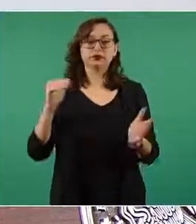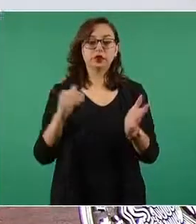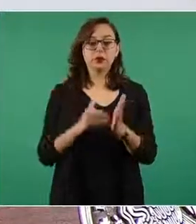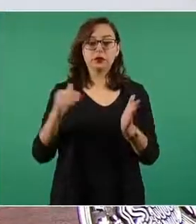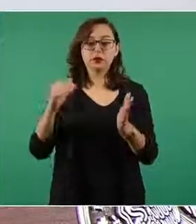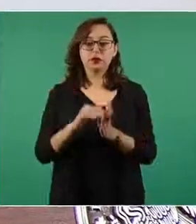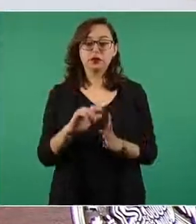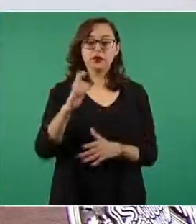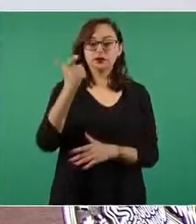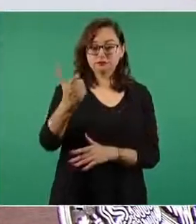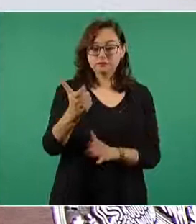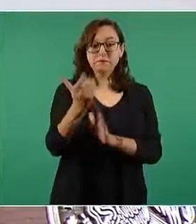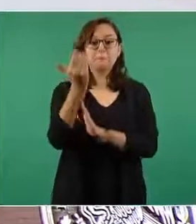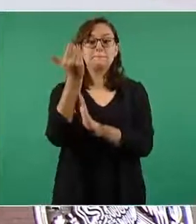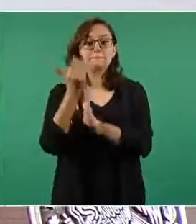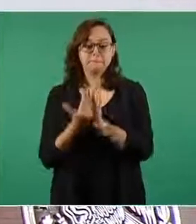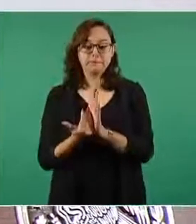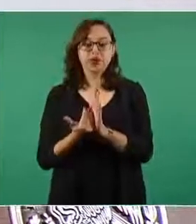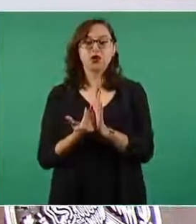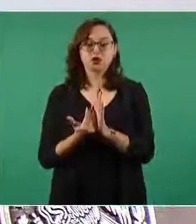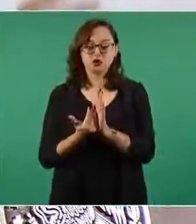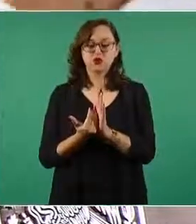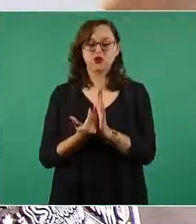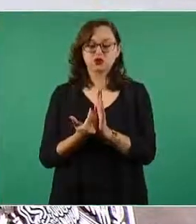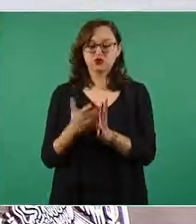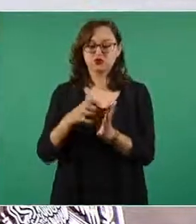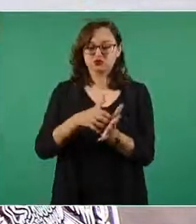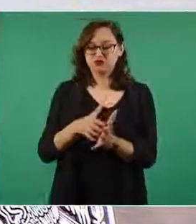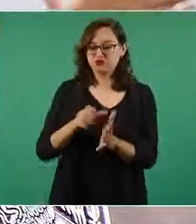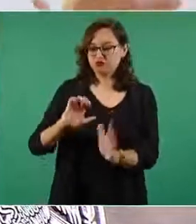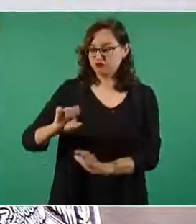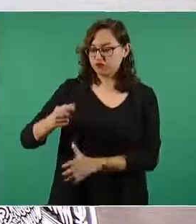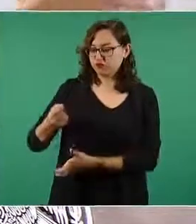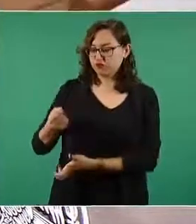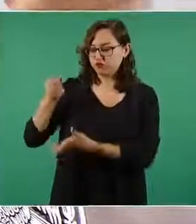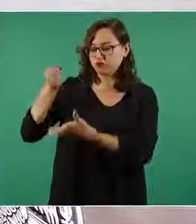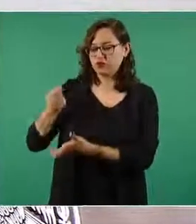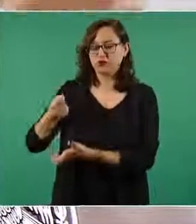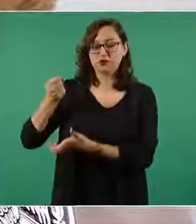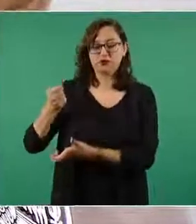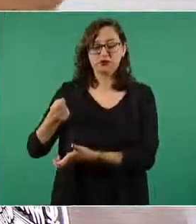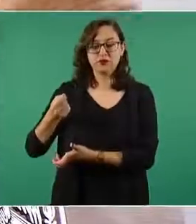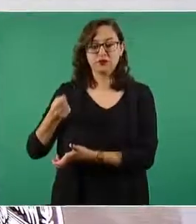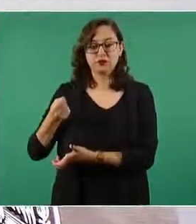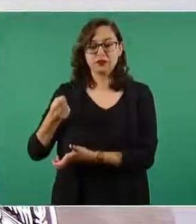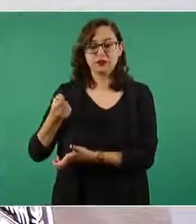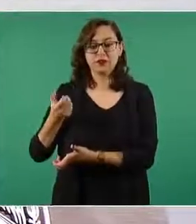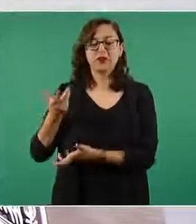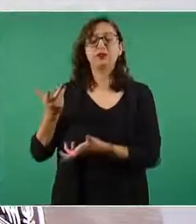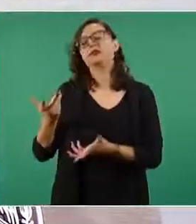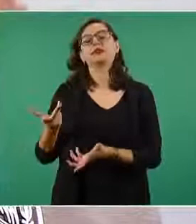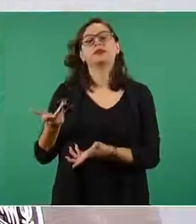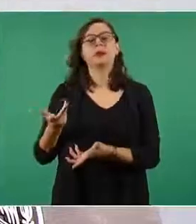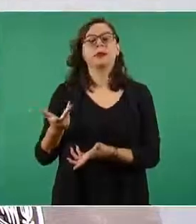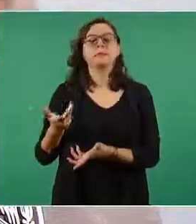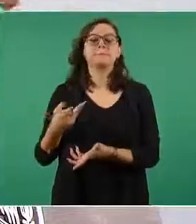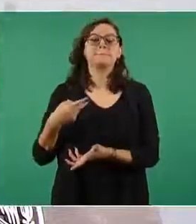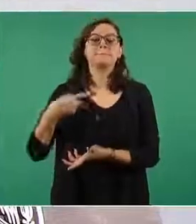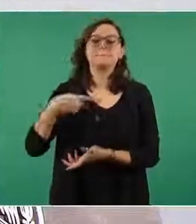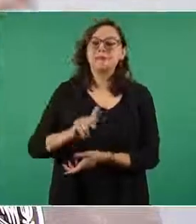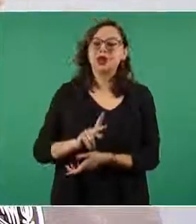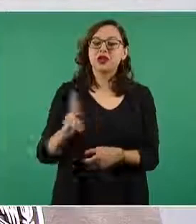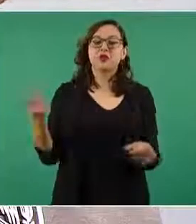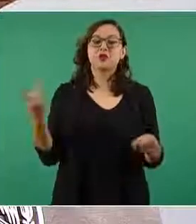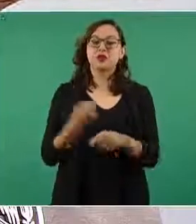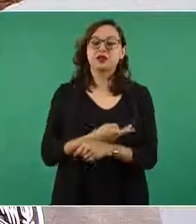millones de pesos, pero como se le agregan los 100 mil que se tuvieron que destinar al pago de los